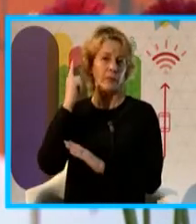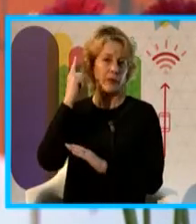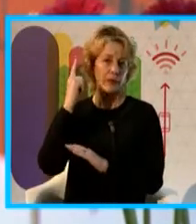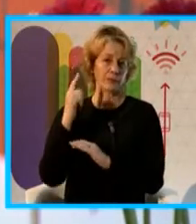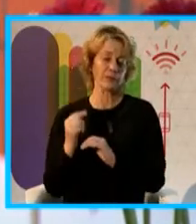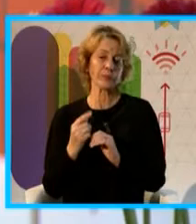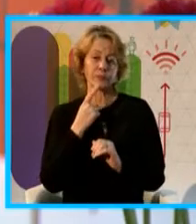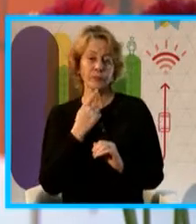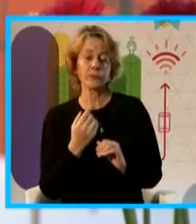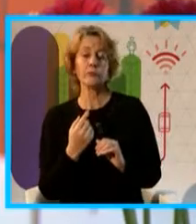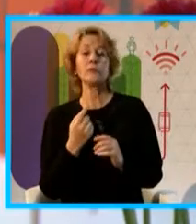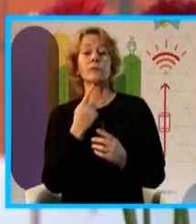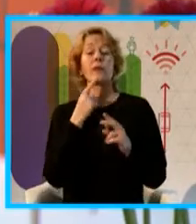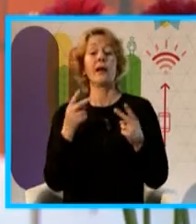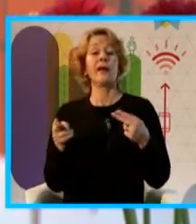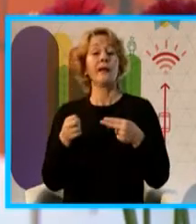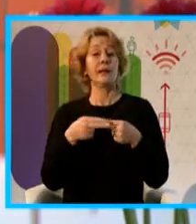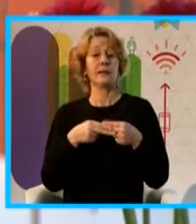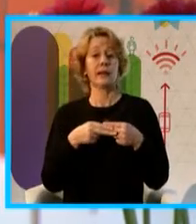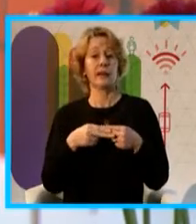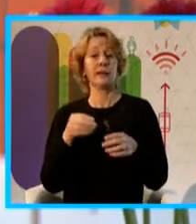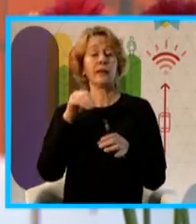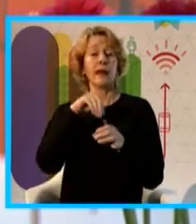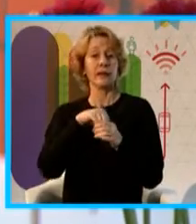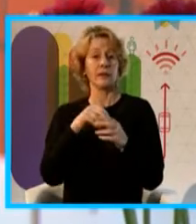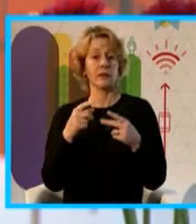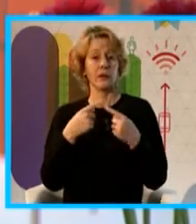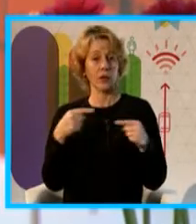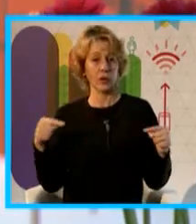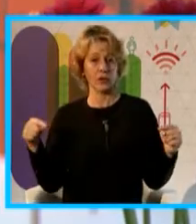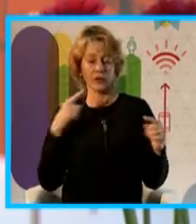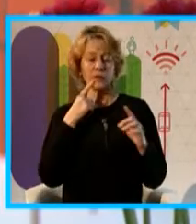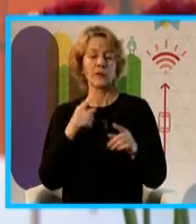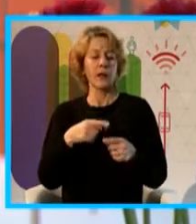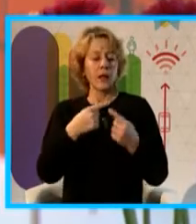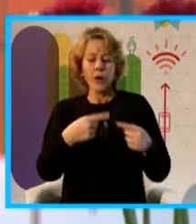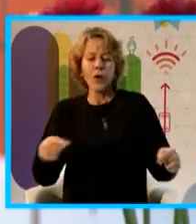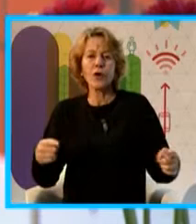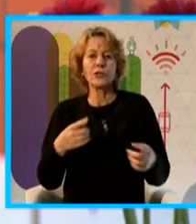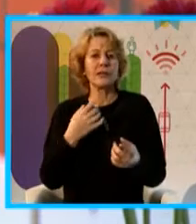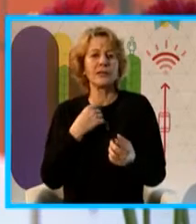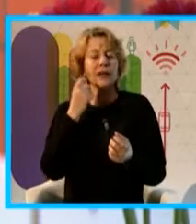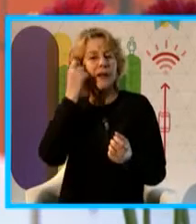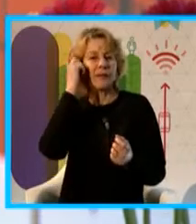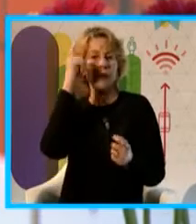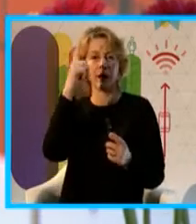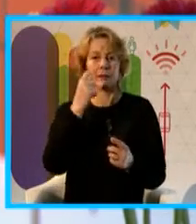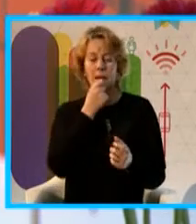Y, bueno, Internet de las Cosas se trata de dispositivos inteligentes, como los celulares que tenemos